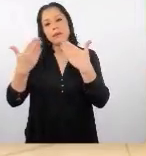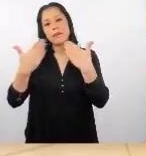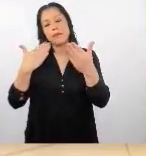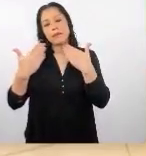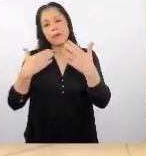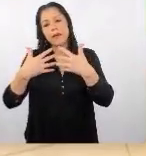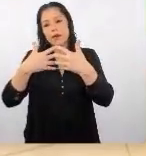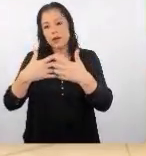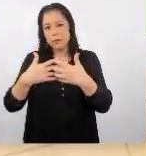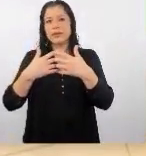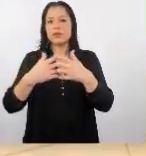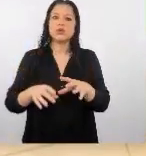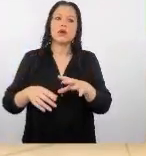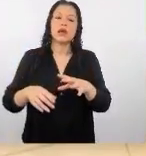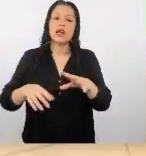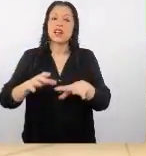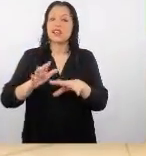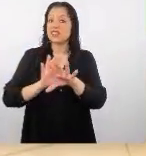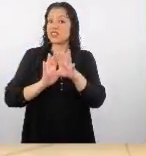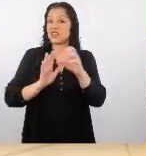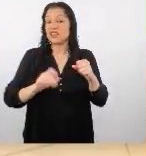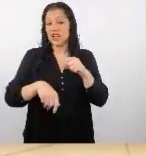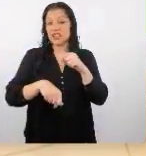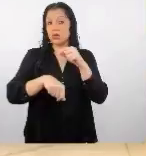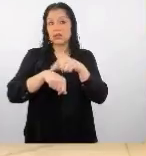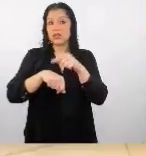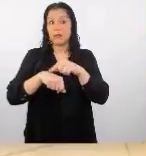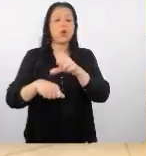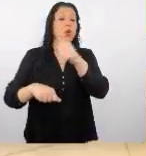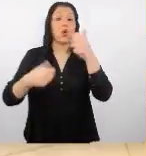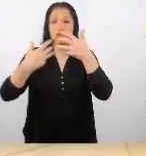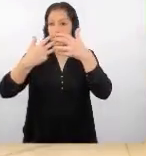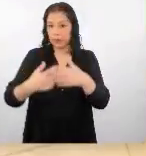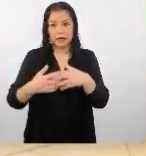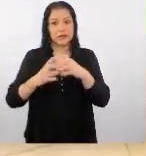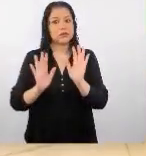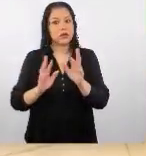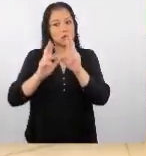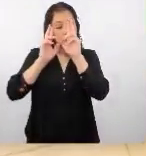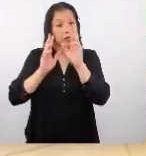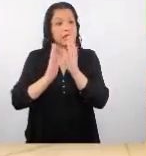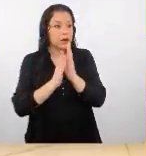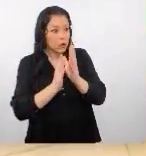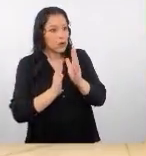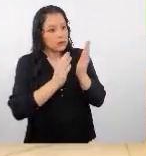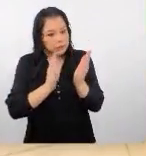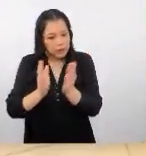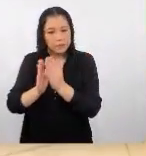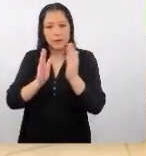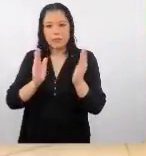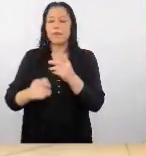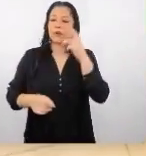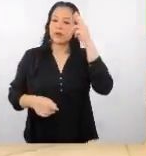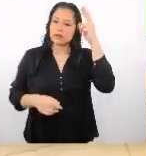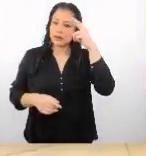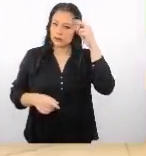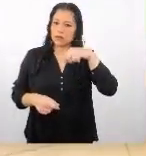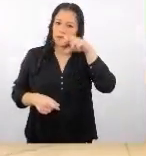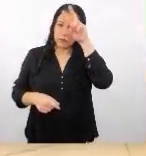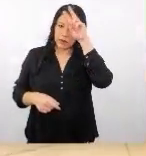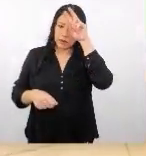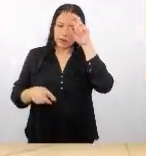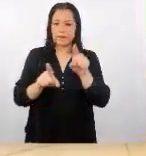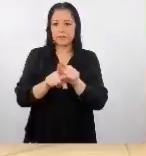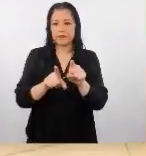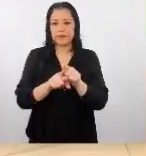agencia X le está quitando el tiempo a la agencia Y que viene siguiente entonces ellos respetan mucho eso por eso que ha pasado aquí en Perú también